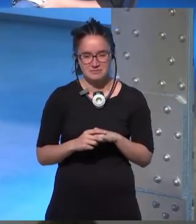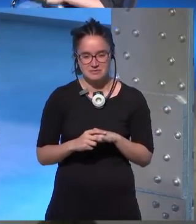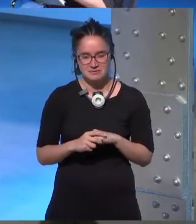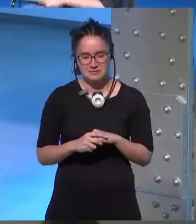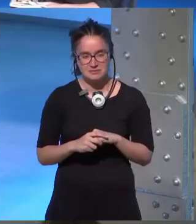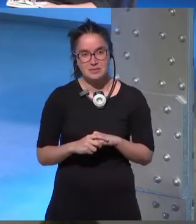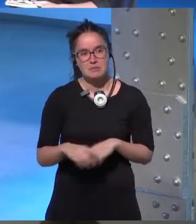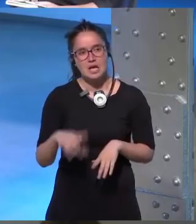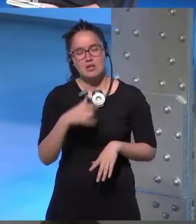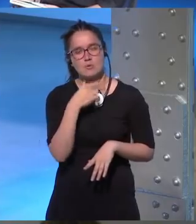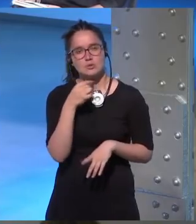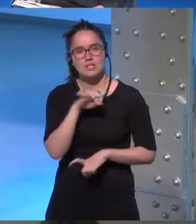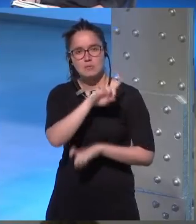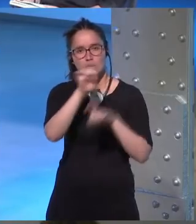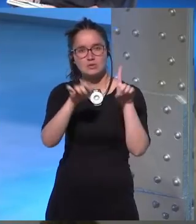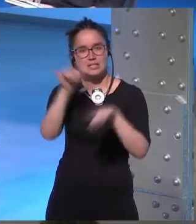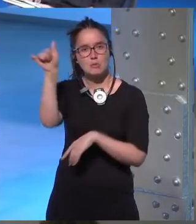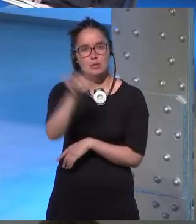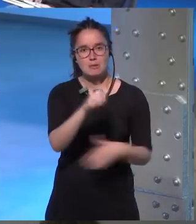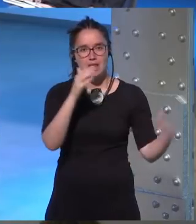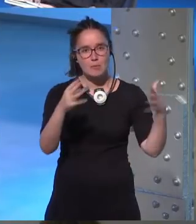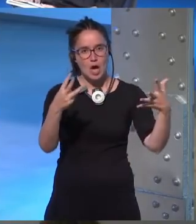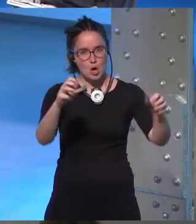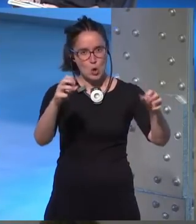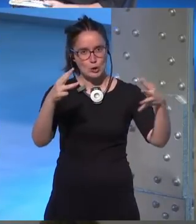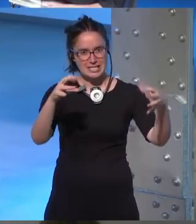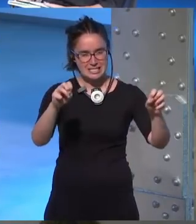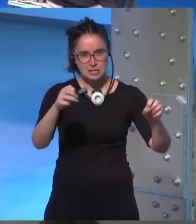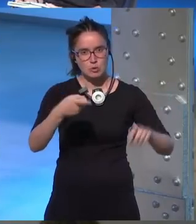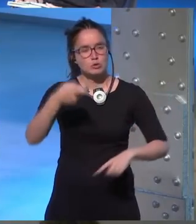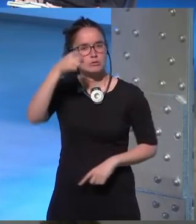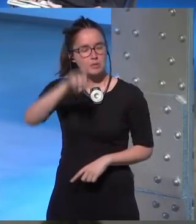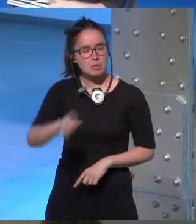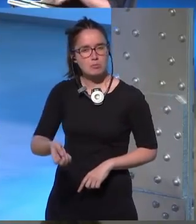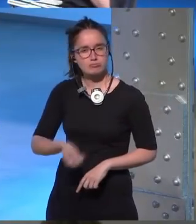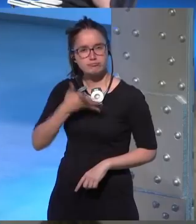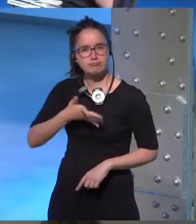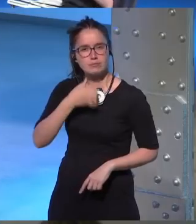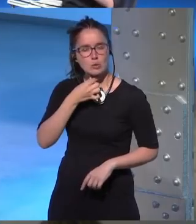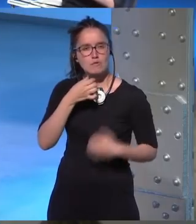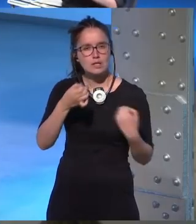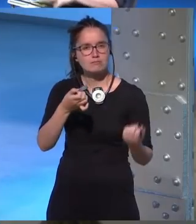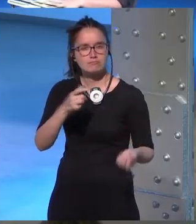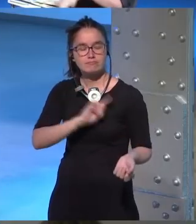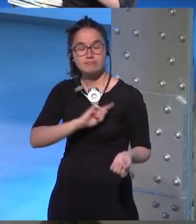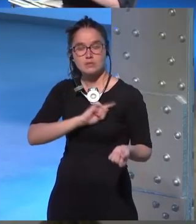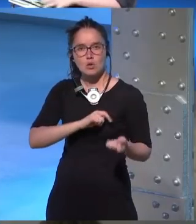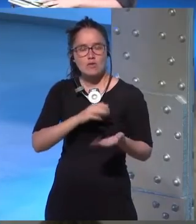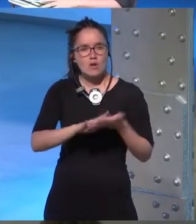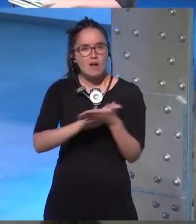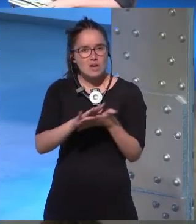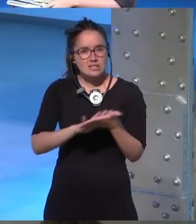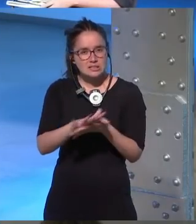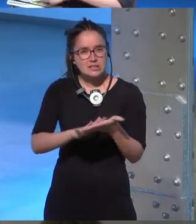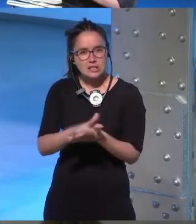me gustaría preguntarte por las pelis de los 80 porque yo también soy muy fan y tengo la sensación de que constantemente cuando hablas